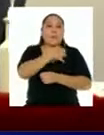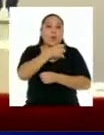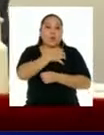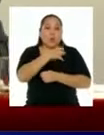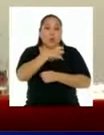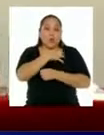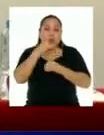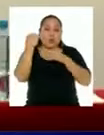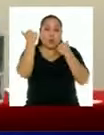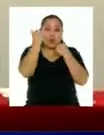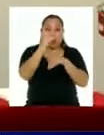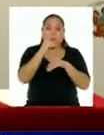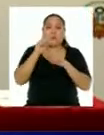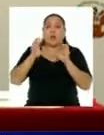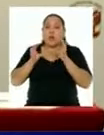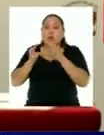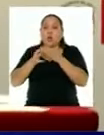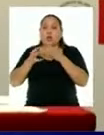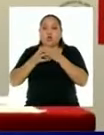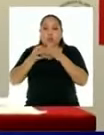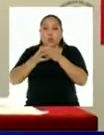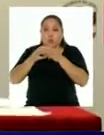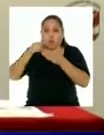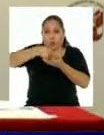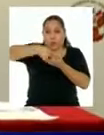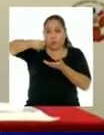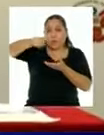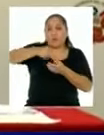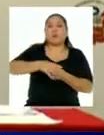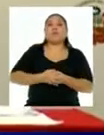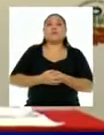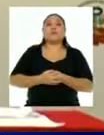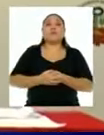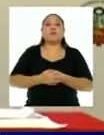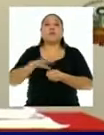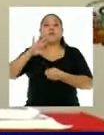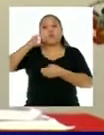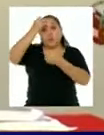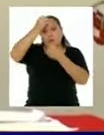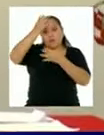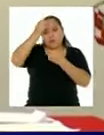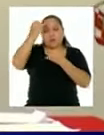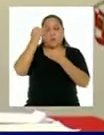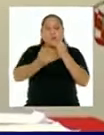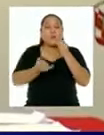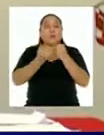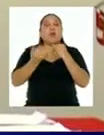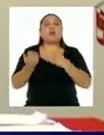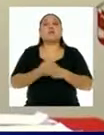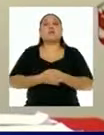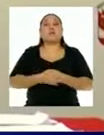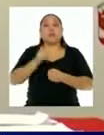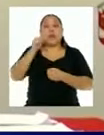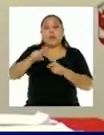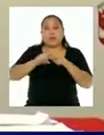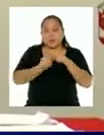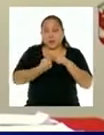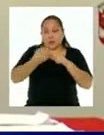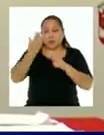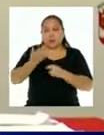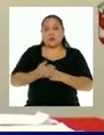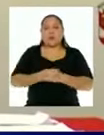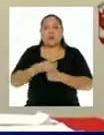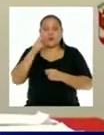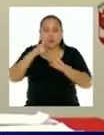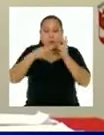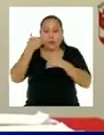plazo para que la comisión envíe su informe final, y a partir de eso vamos a